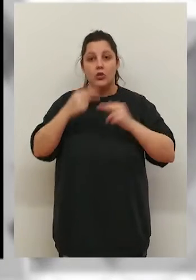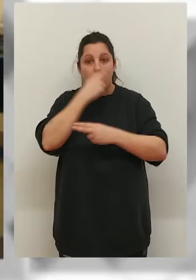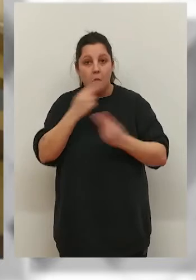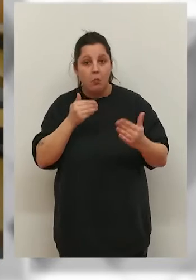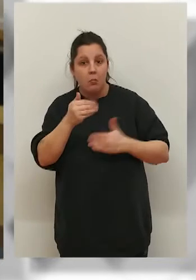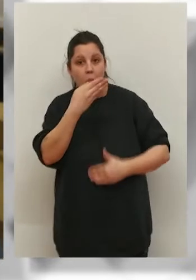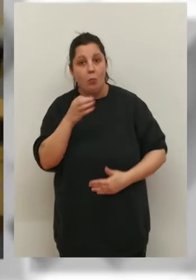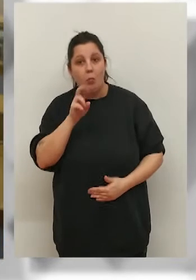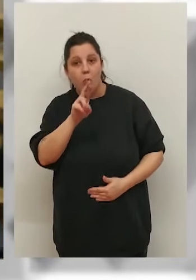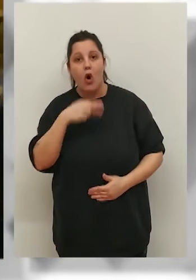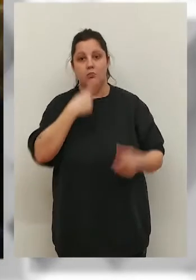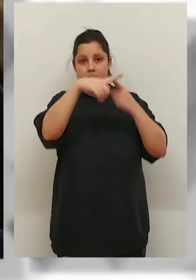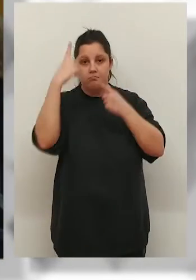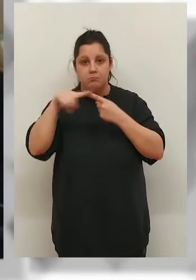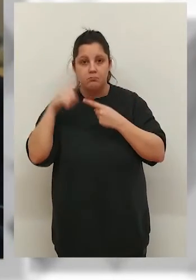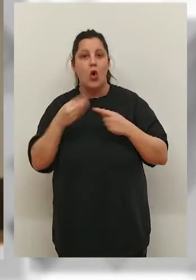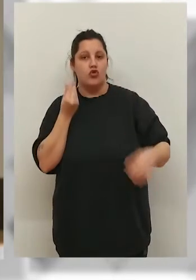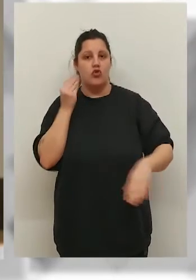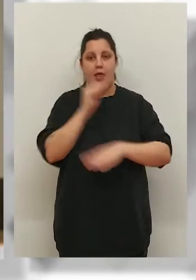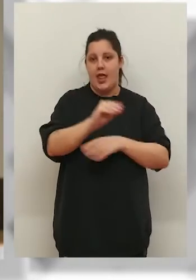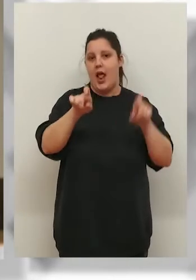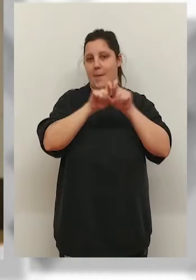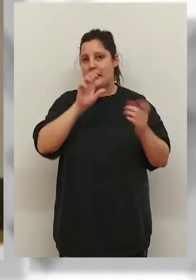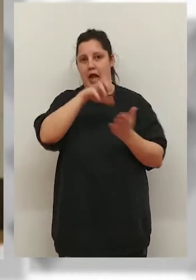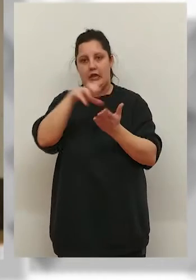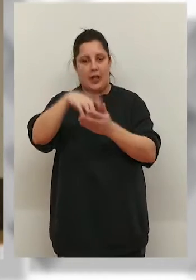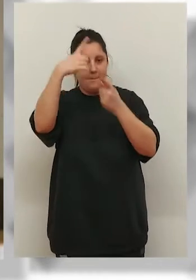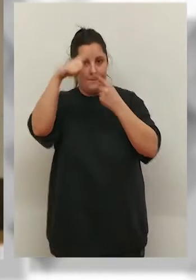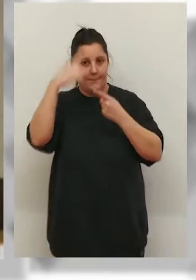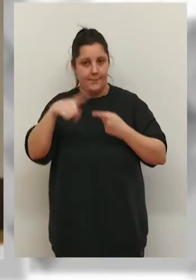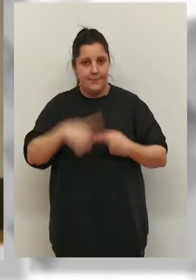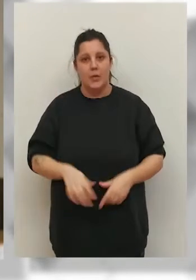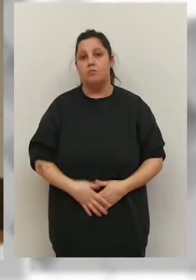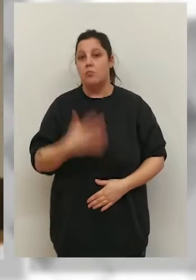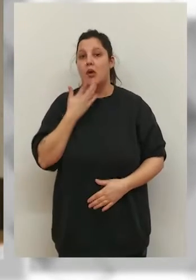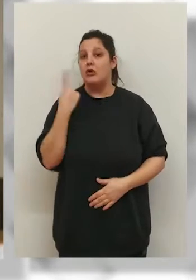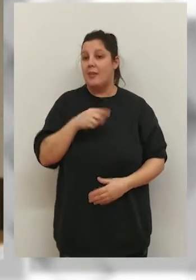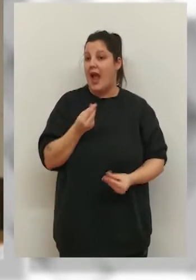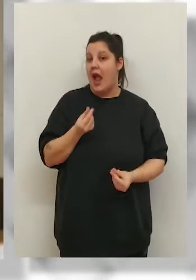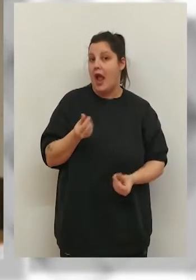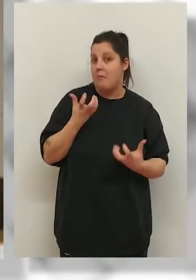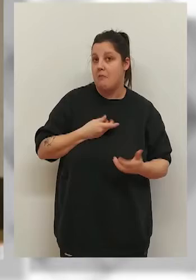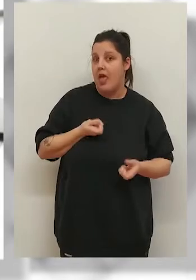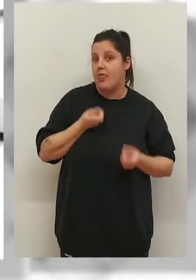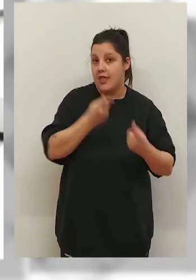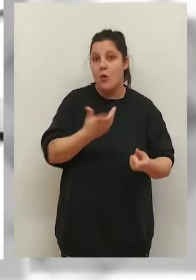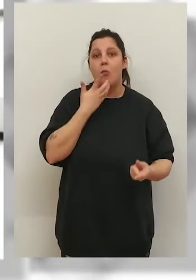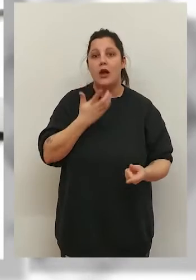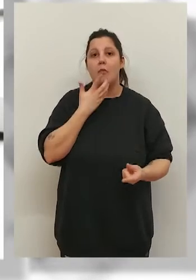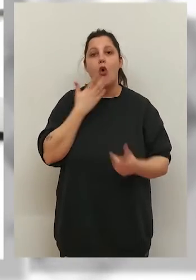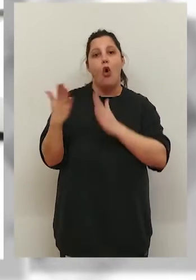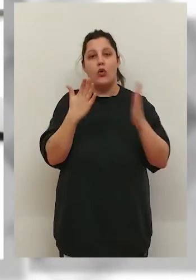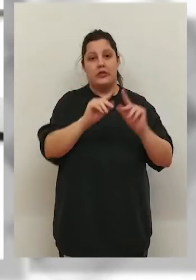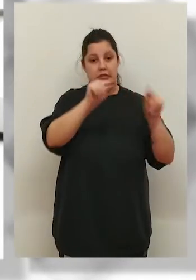La convocatoria que se publicará próximamente en el BOR contempla diferentes subvenciones para empresas o entidades. Así, por ejemplo, hay un incentivo para